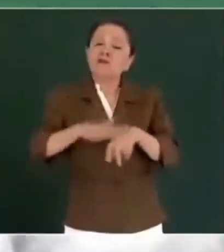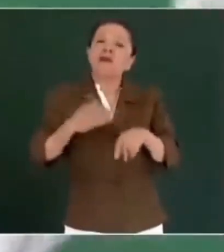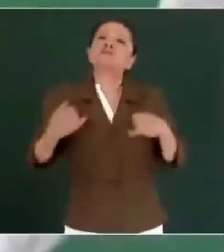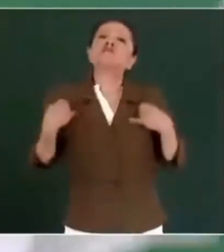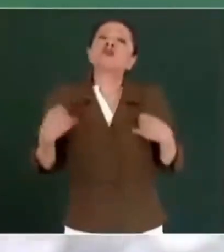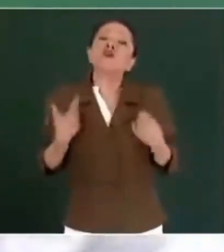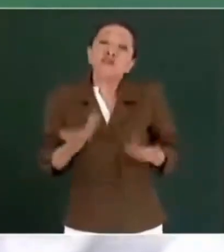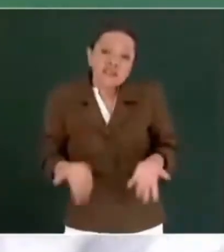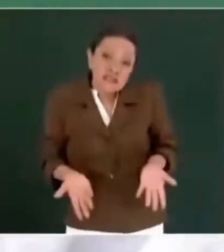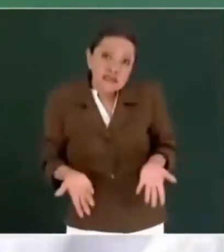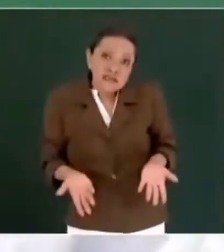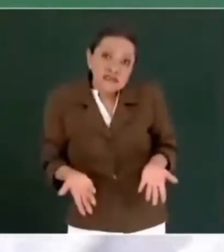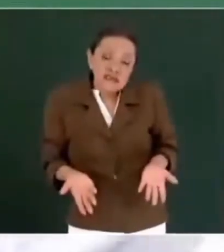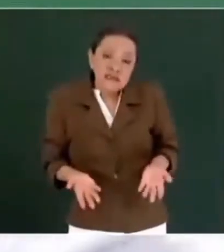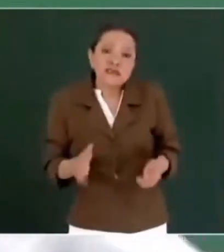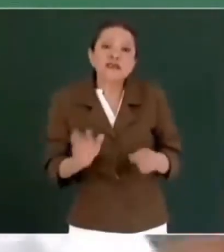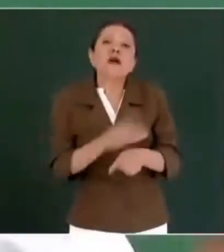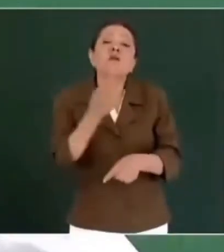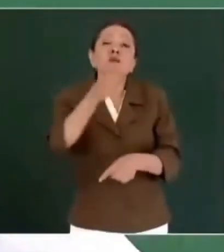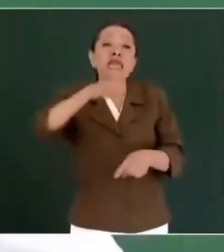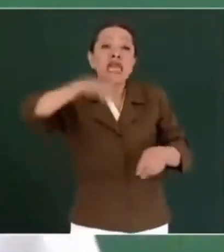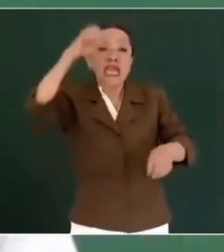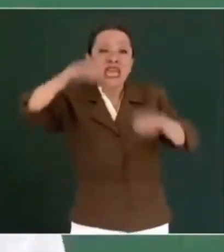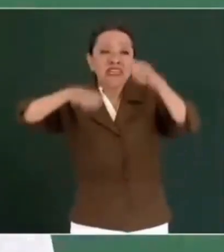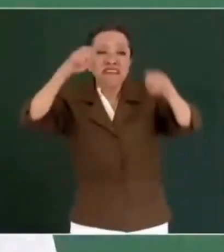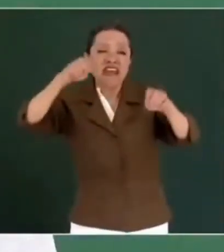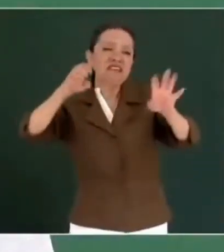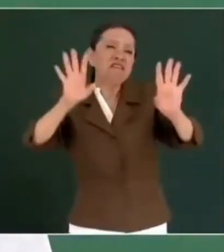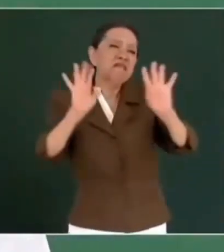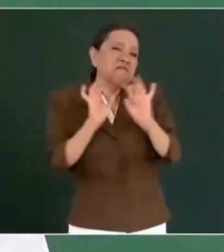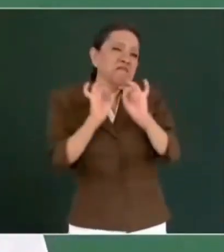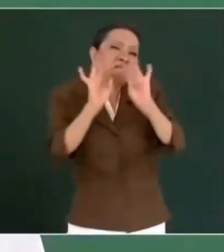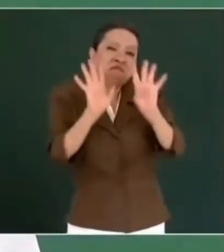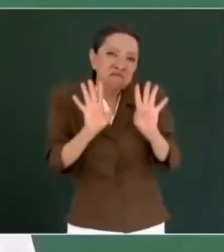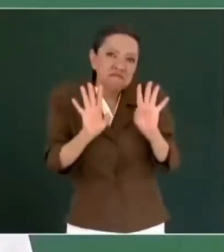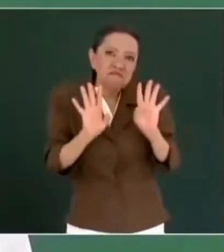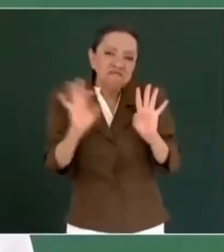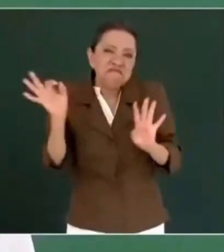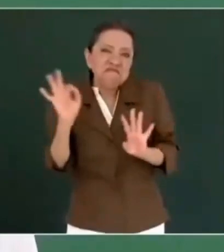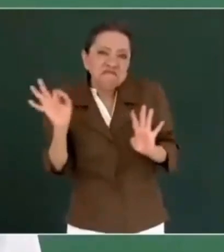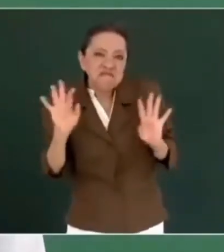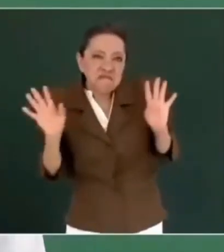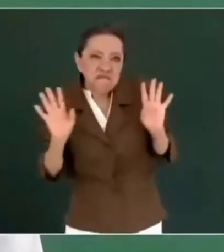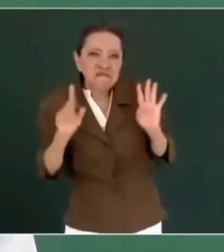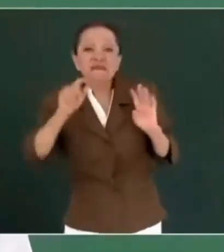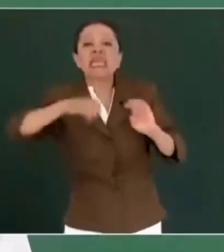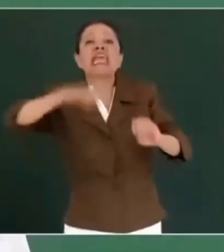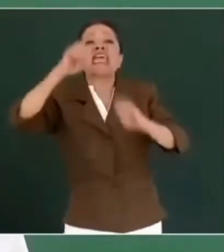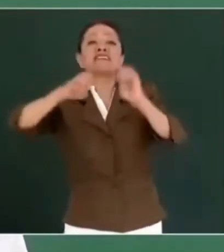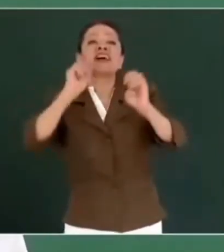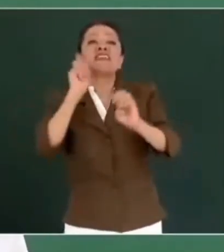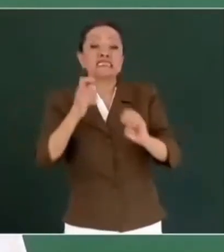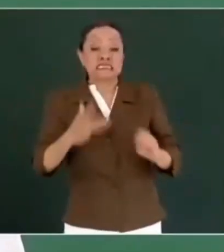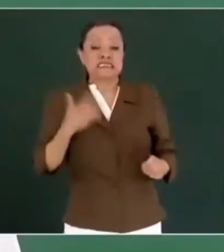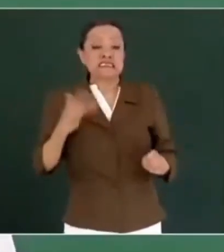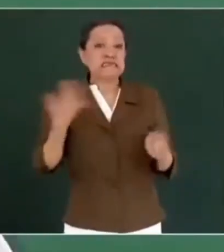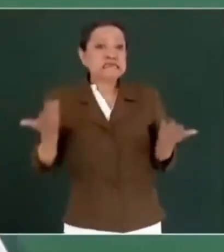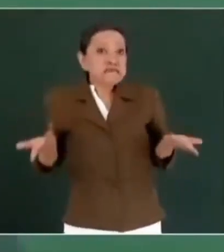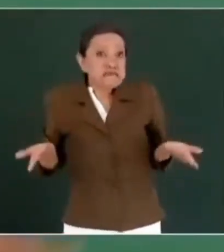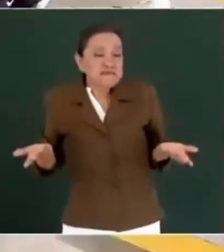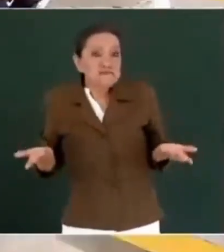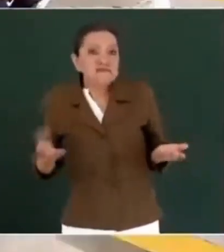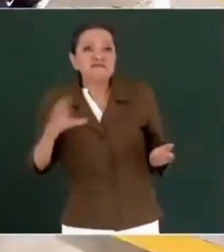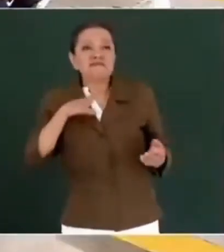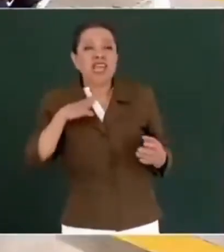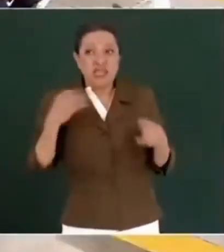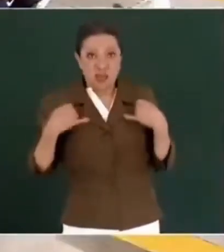es que lo de la edad es muy relativo la edad es un estado de ánimo hay